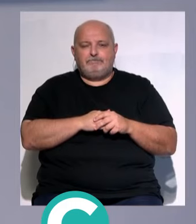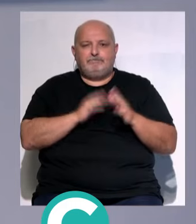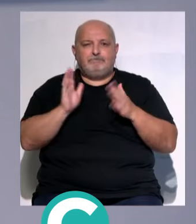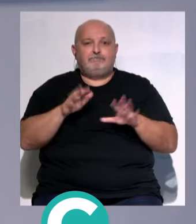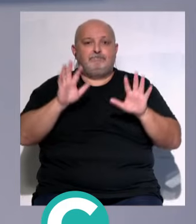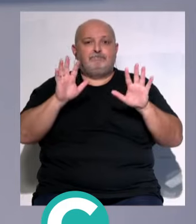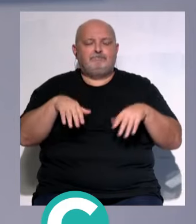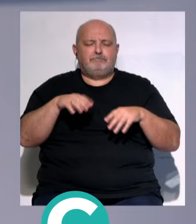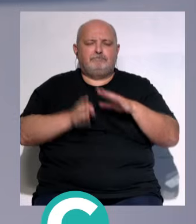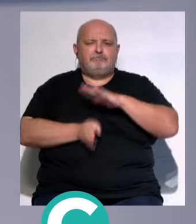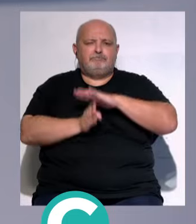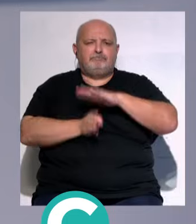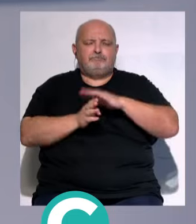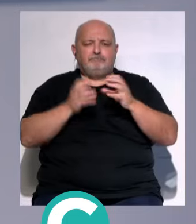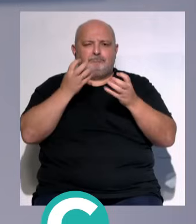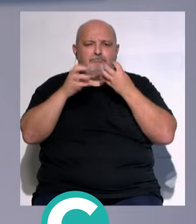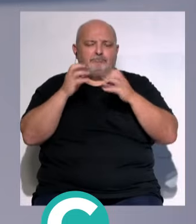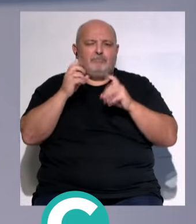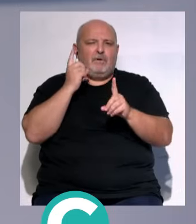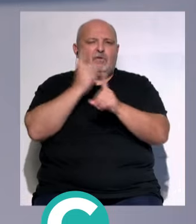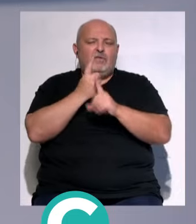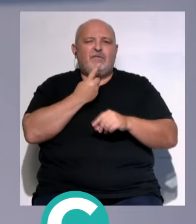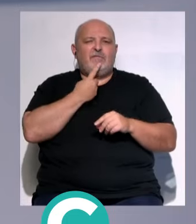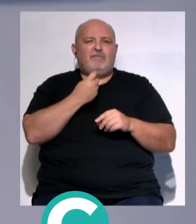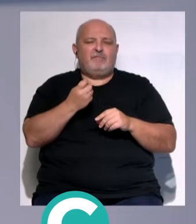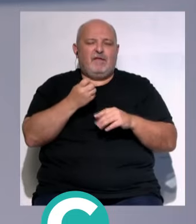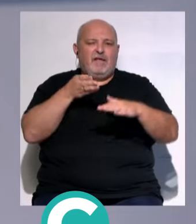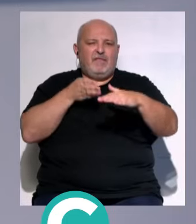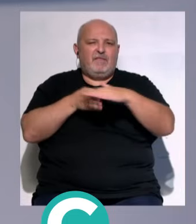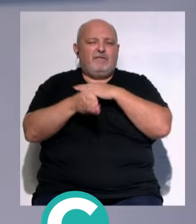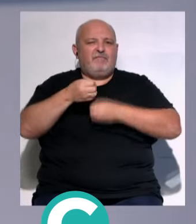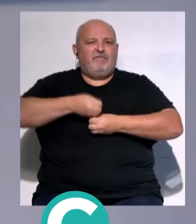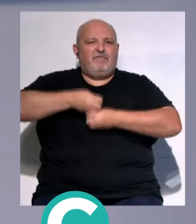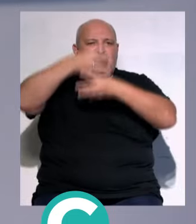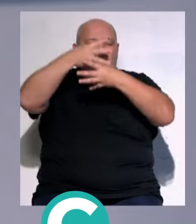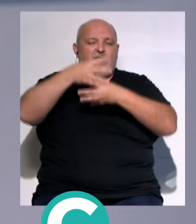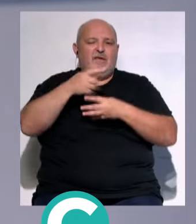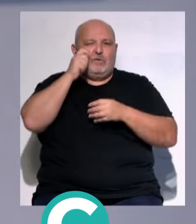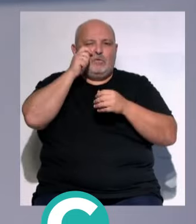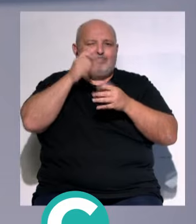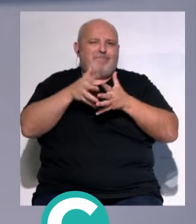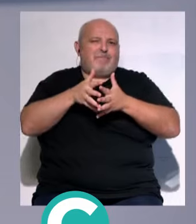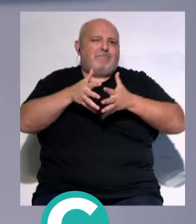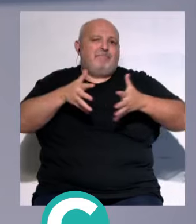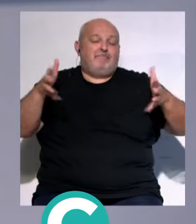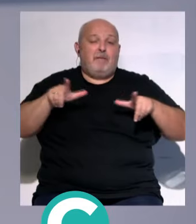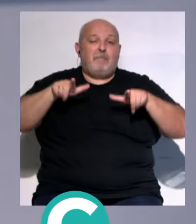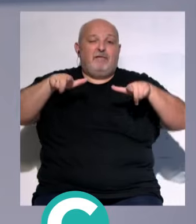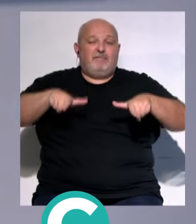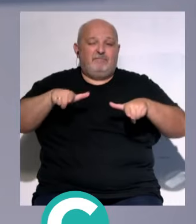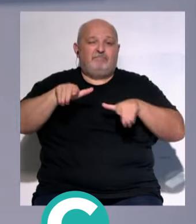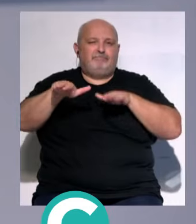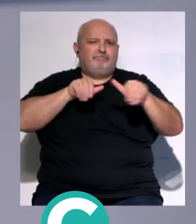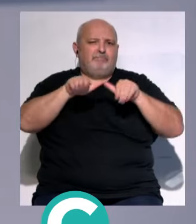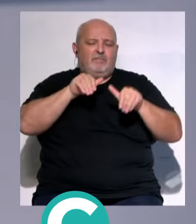Cádiz resiste, se ha manifestado contra la dificultad... ...del acceso a la vivienda y la turistificación. La plataforma ha